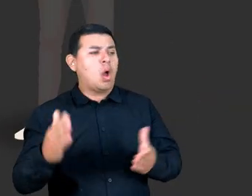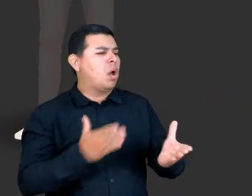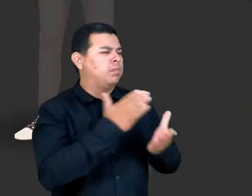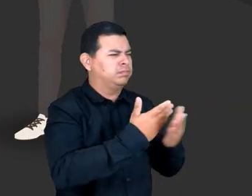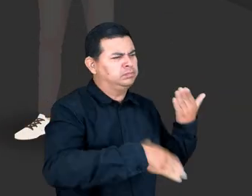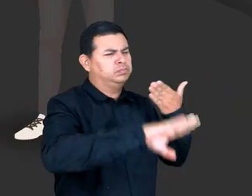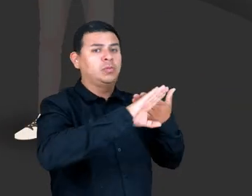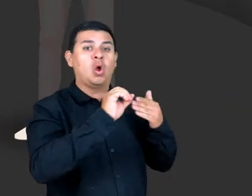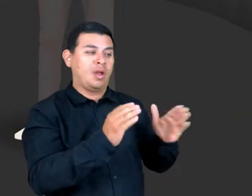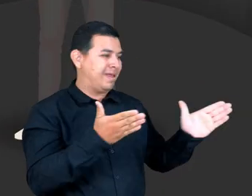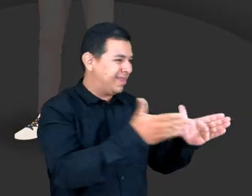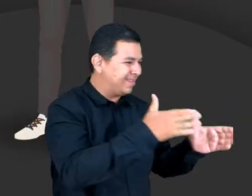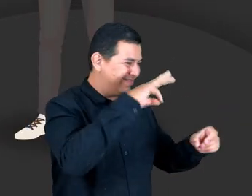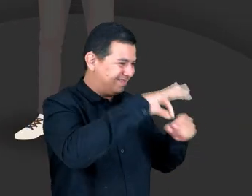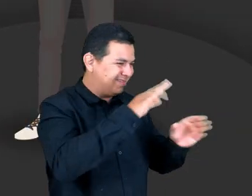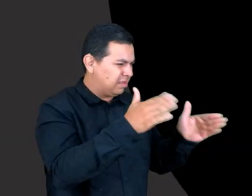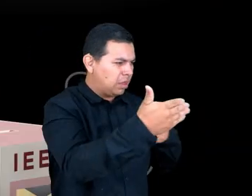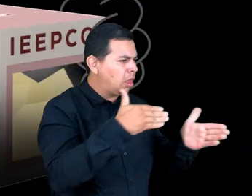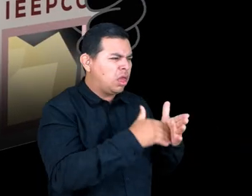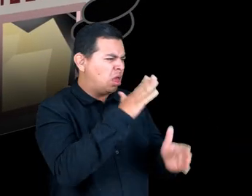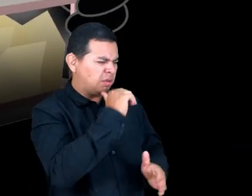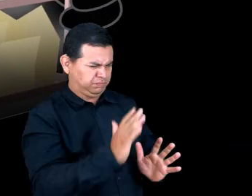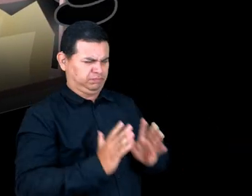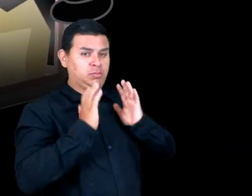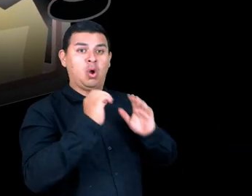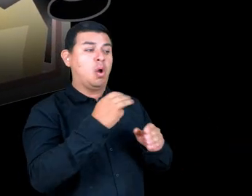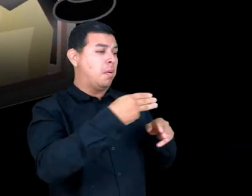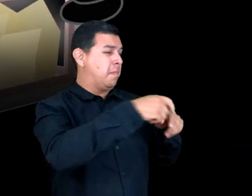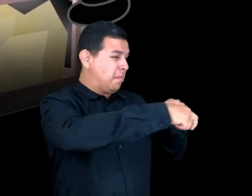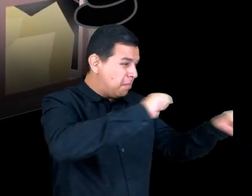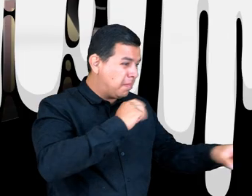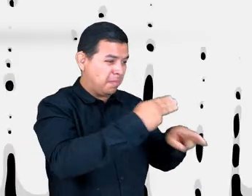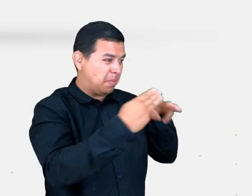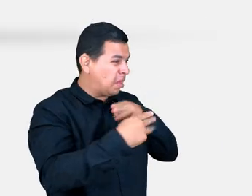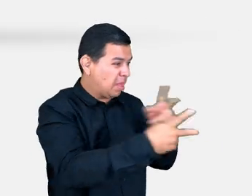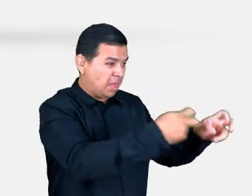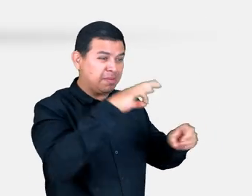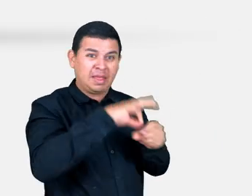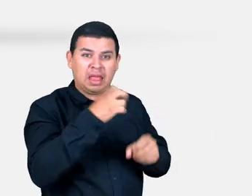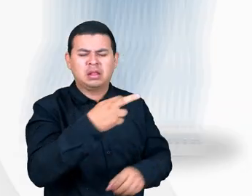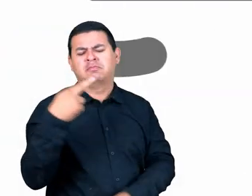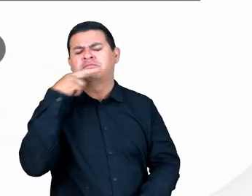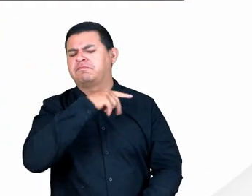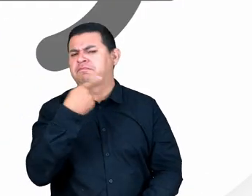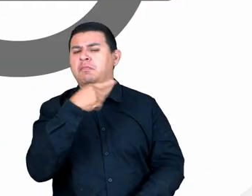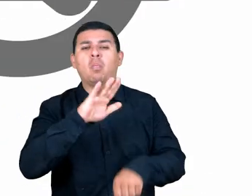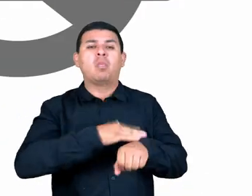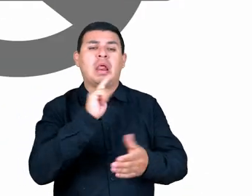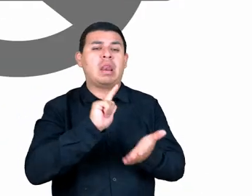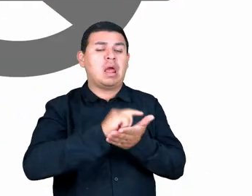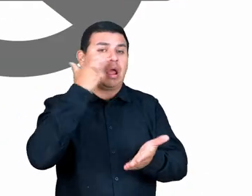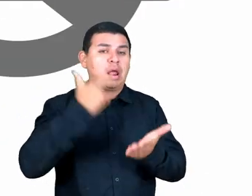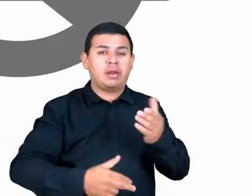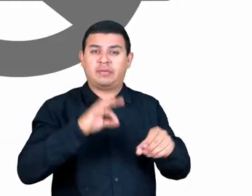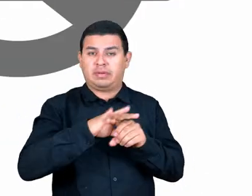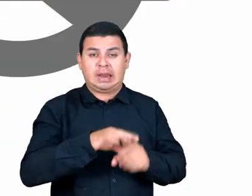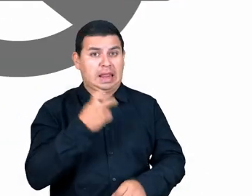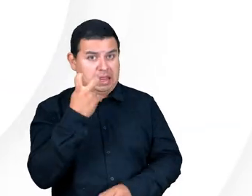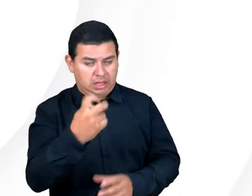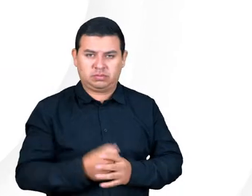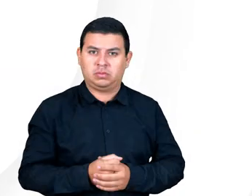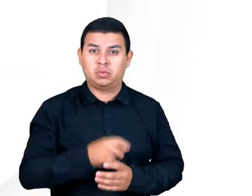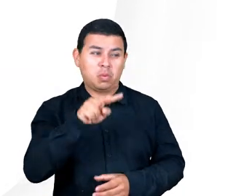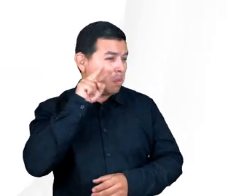intimidan o impiden el acceso a las casillas, o si destruyen o roban material electoral, denuncia, esos son delitos electorales,